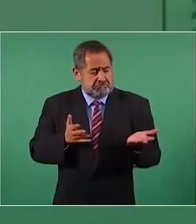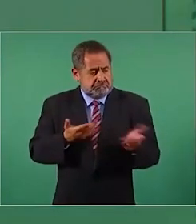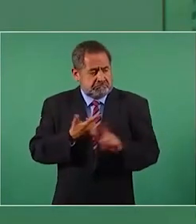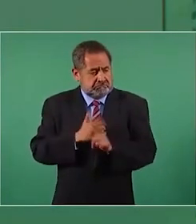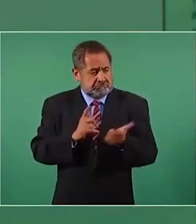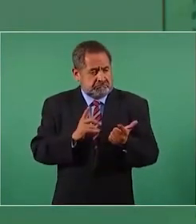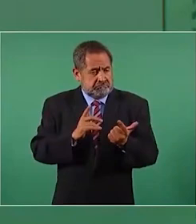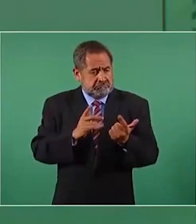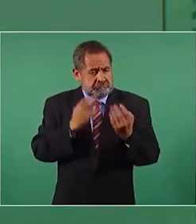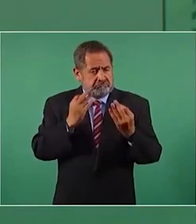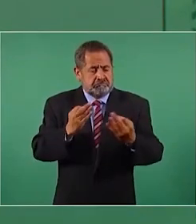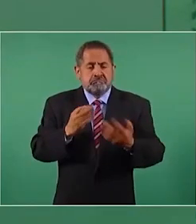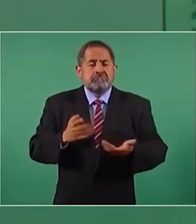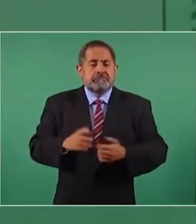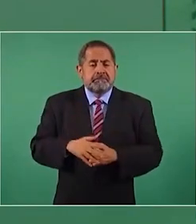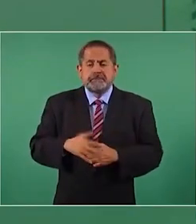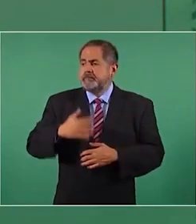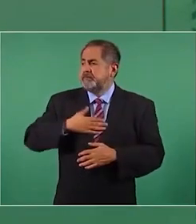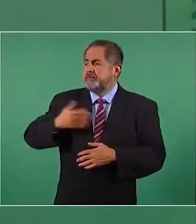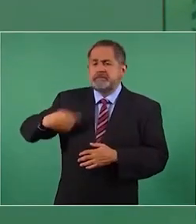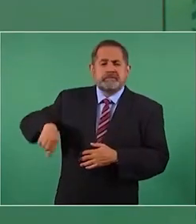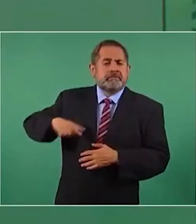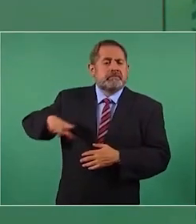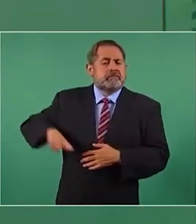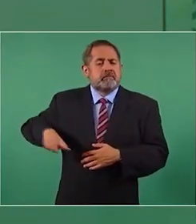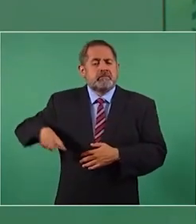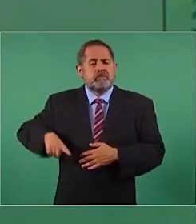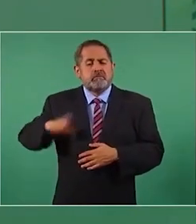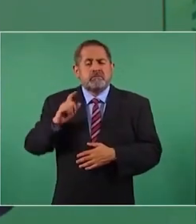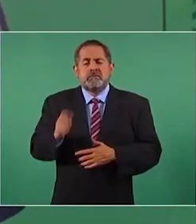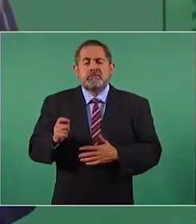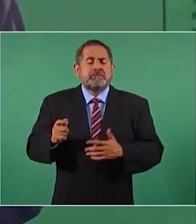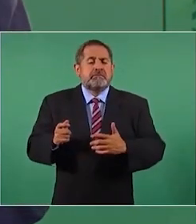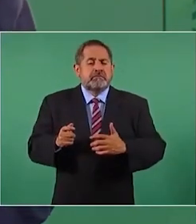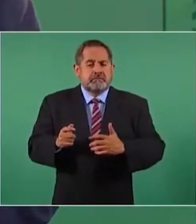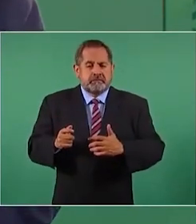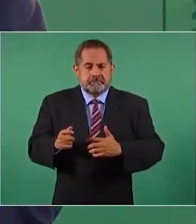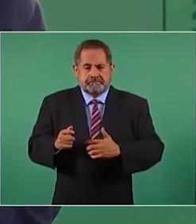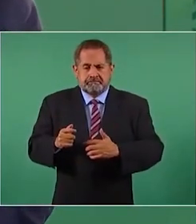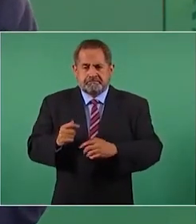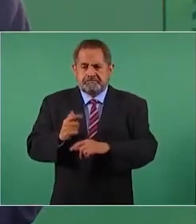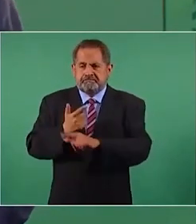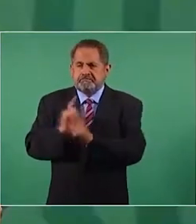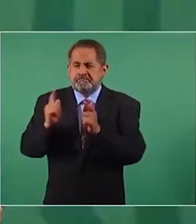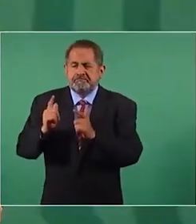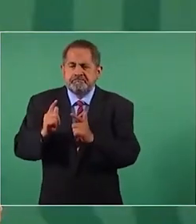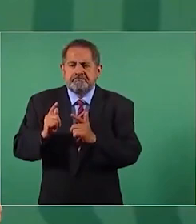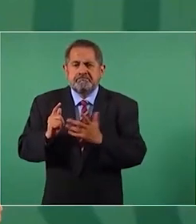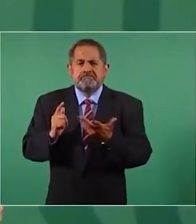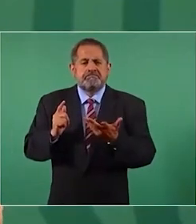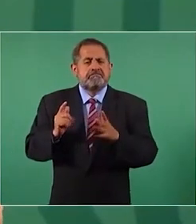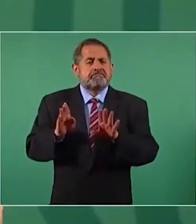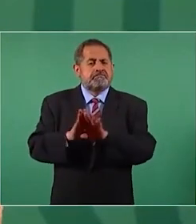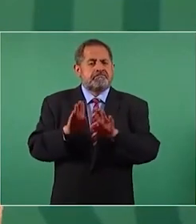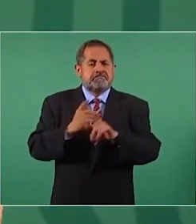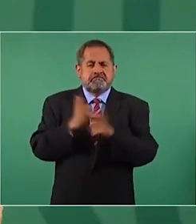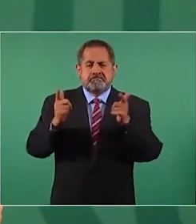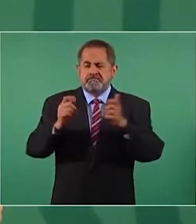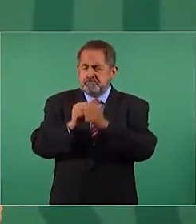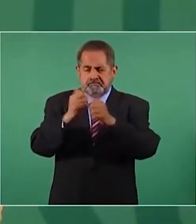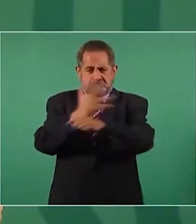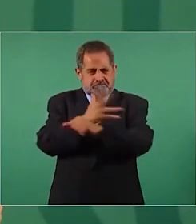Este es un gobierno democrático y